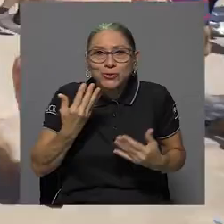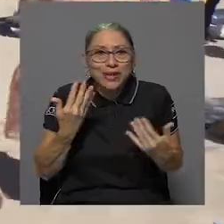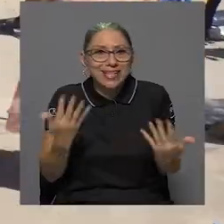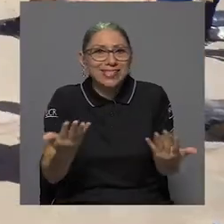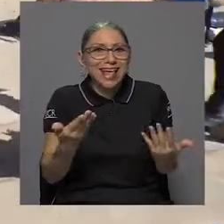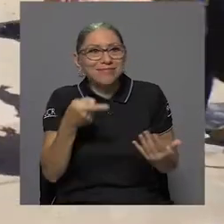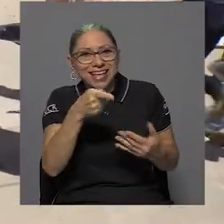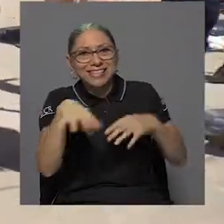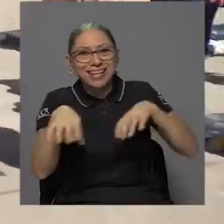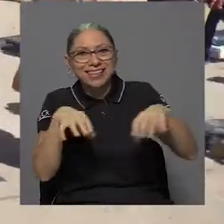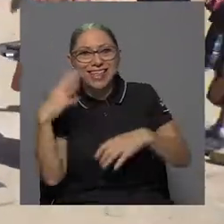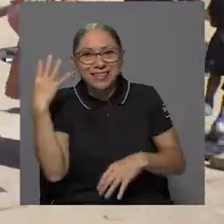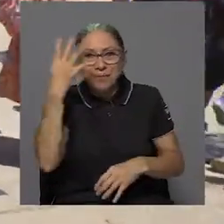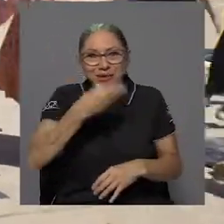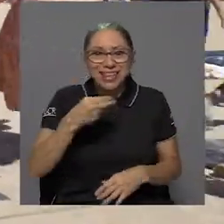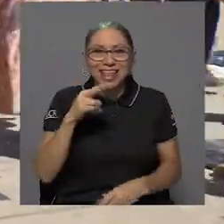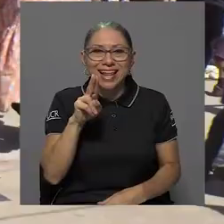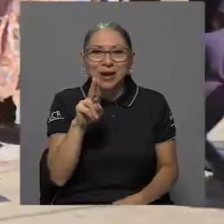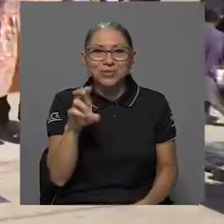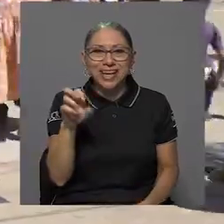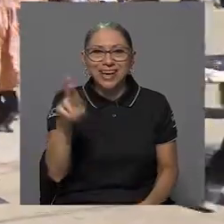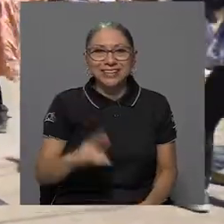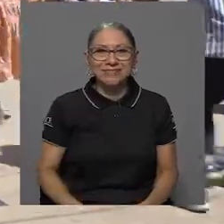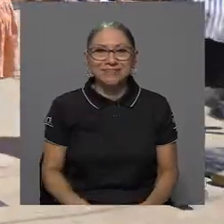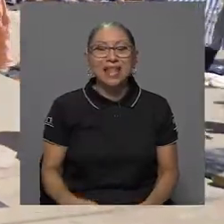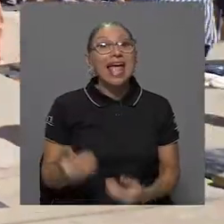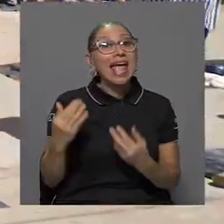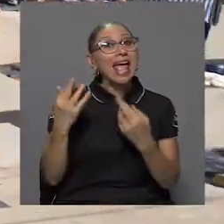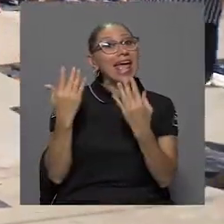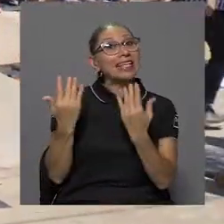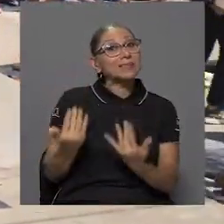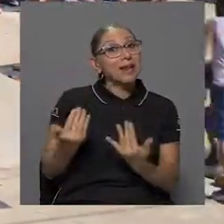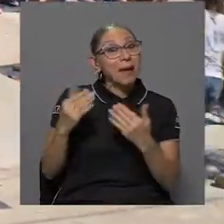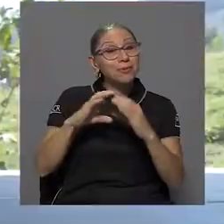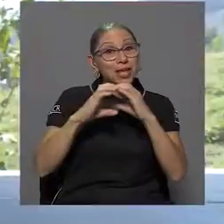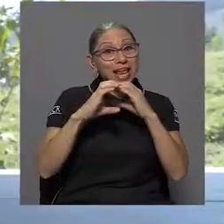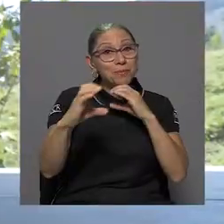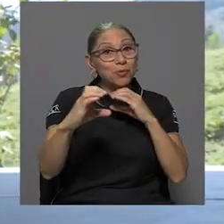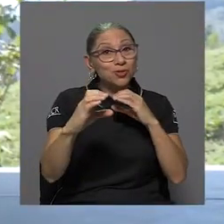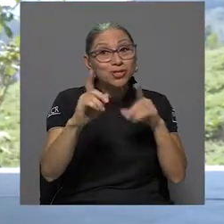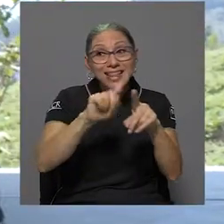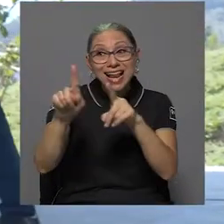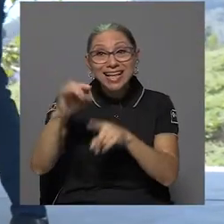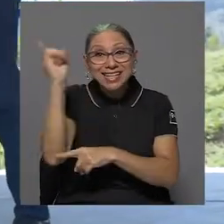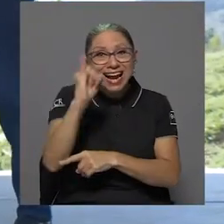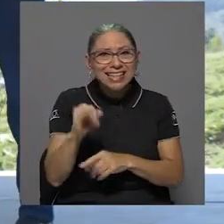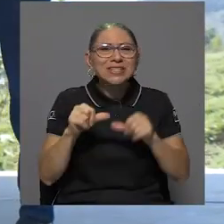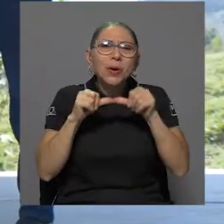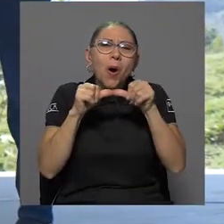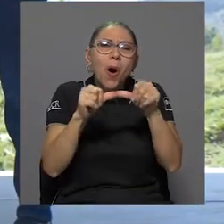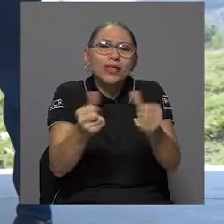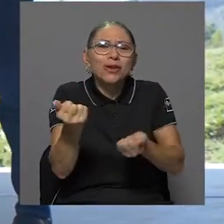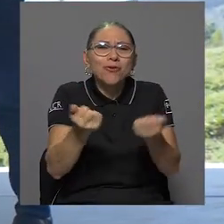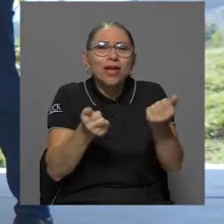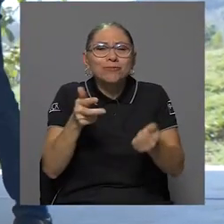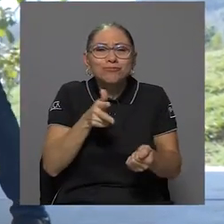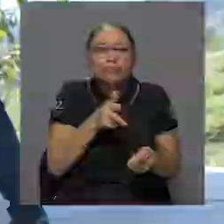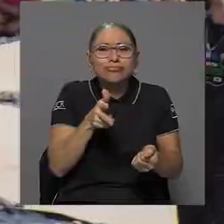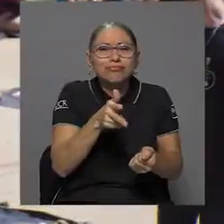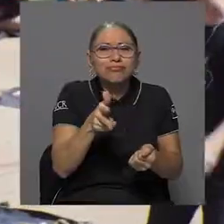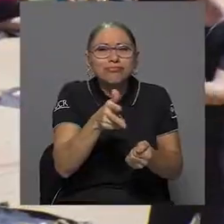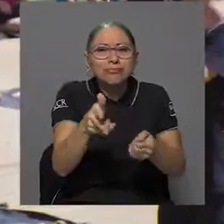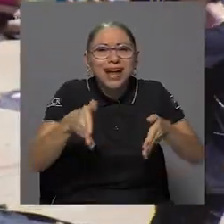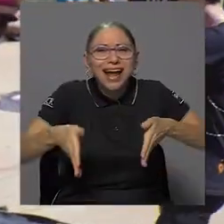en esa actividad tan bonita de la OCEB. Esperamos que el Bus de las Artes siga rodando por las calles costarricenses,